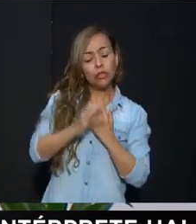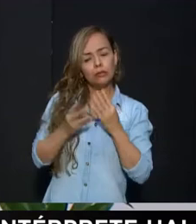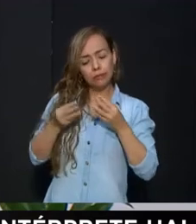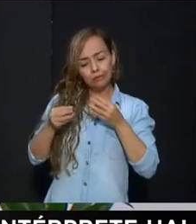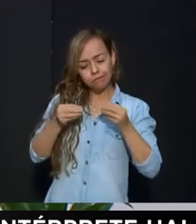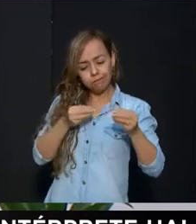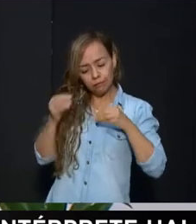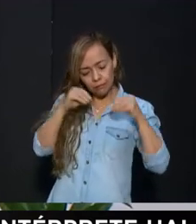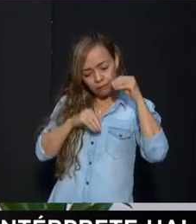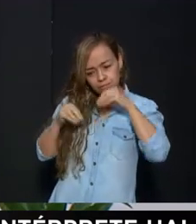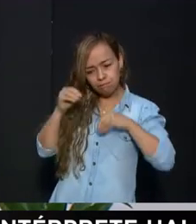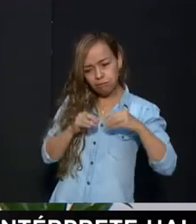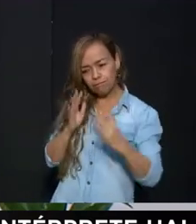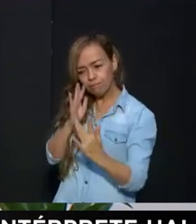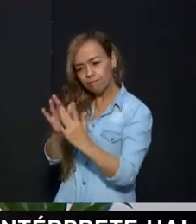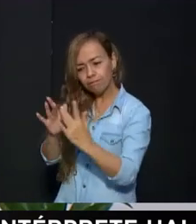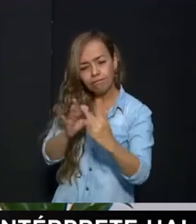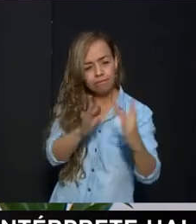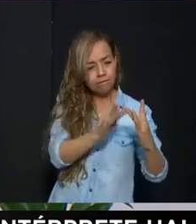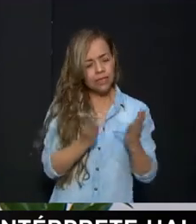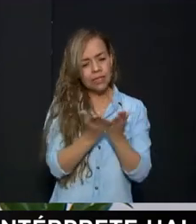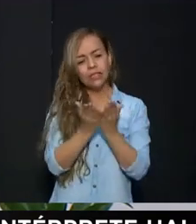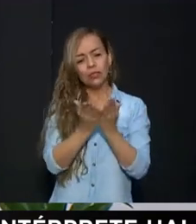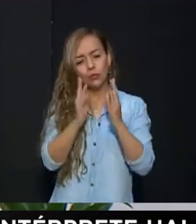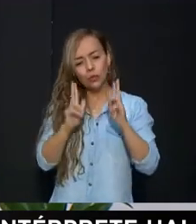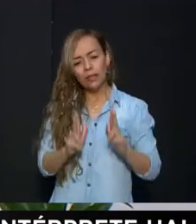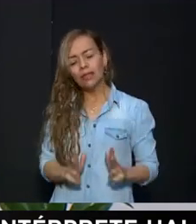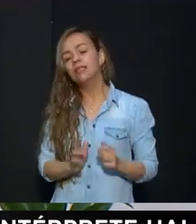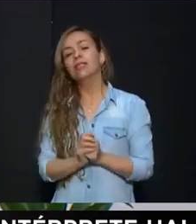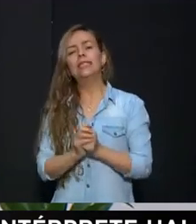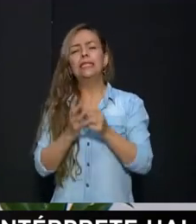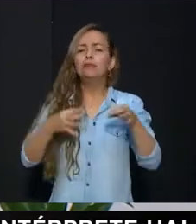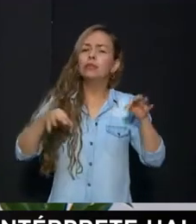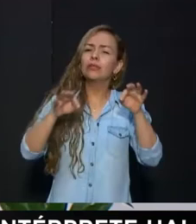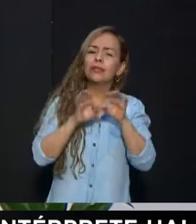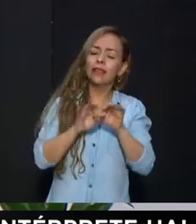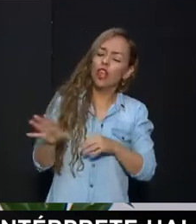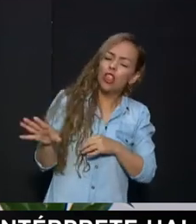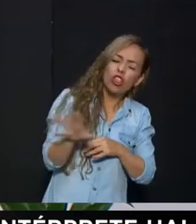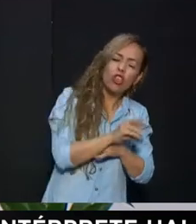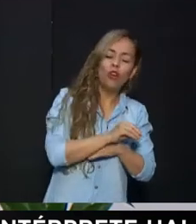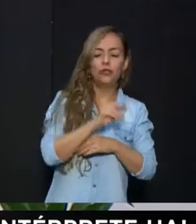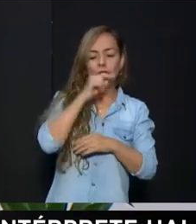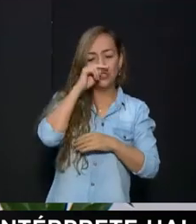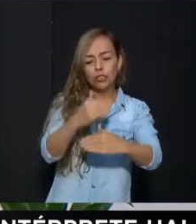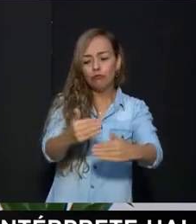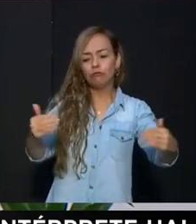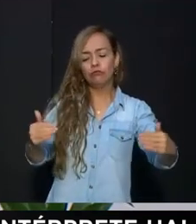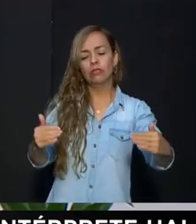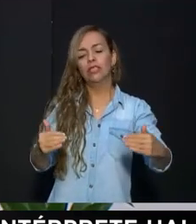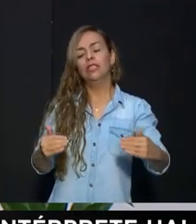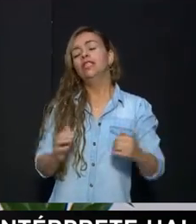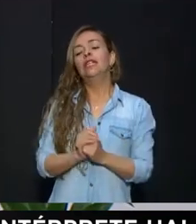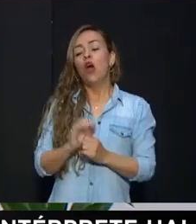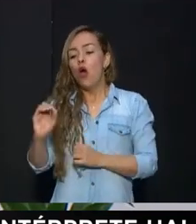tenemos que cambiar esa forma a veces de ver la educación tan estricta y darle la posibilidad a que todos los niños y niñas, como decíamos, sin